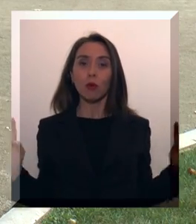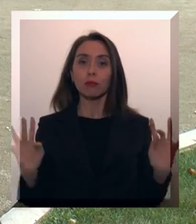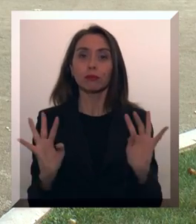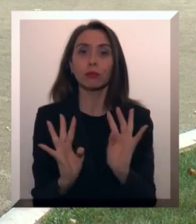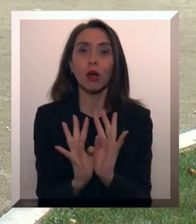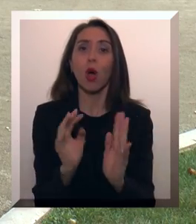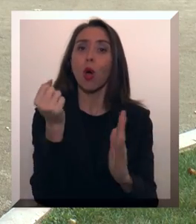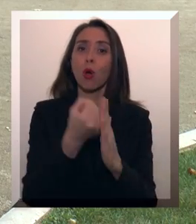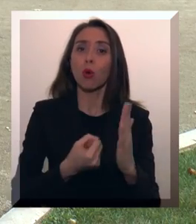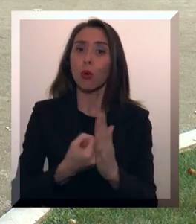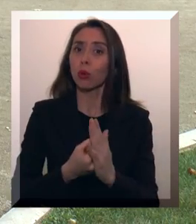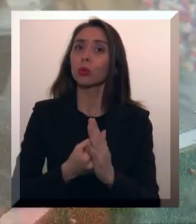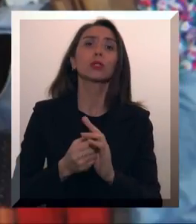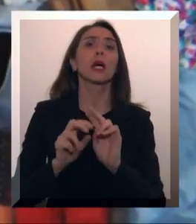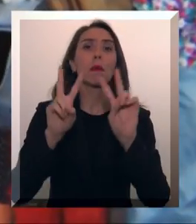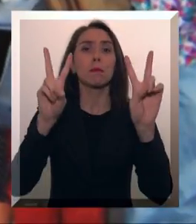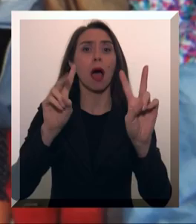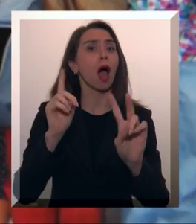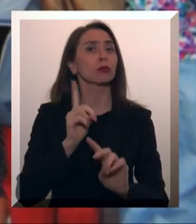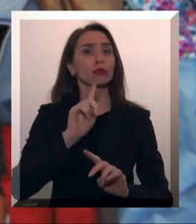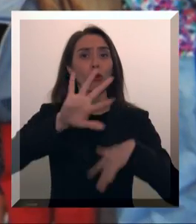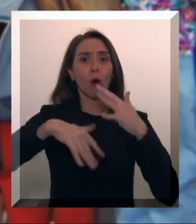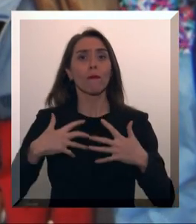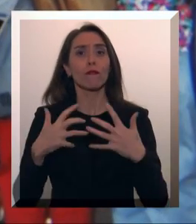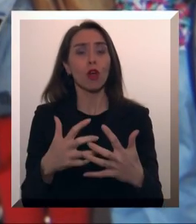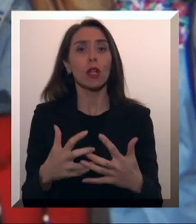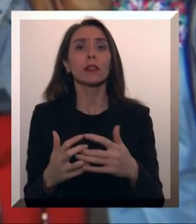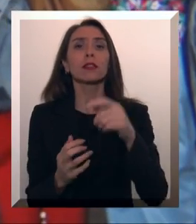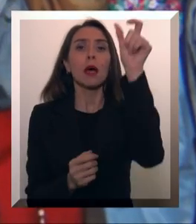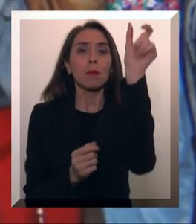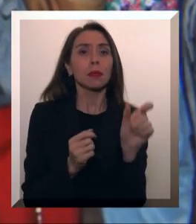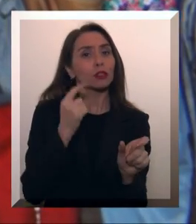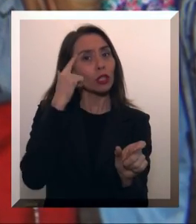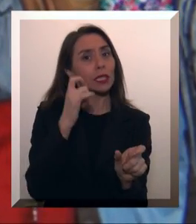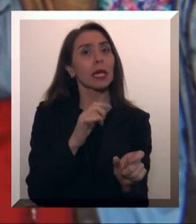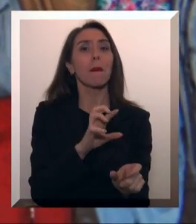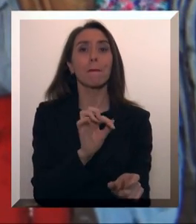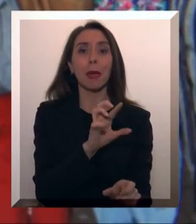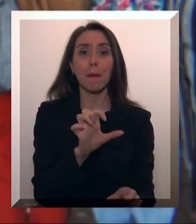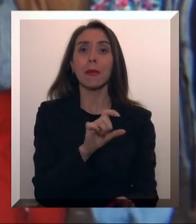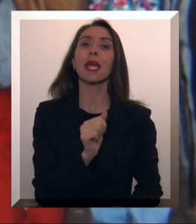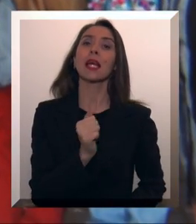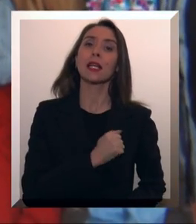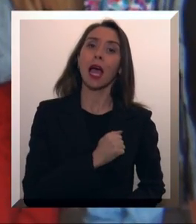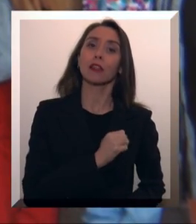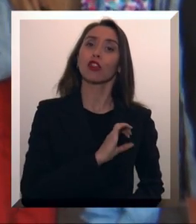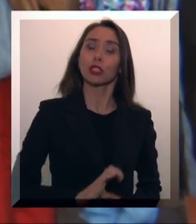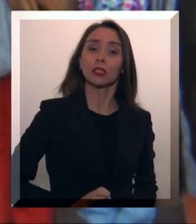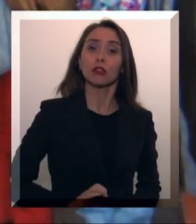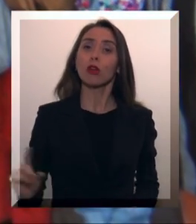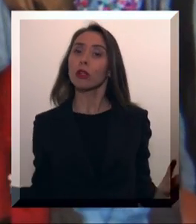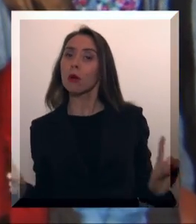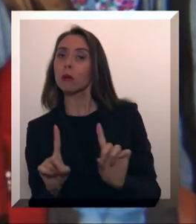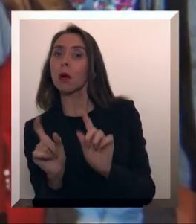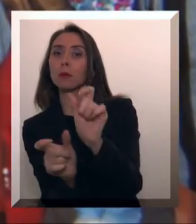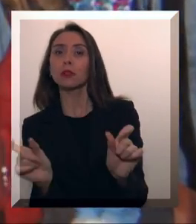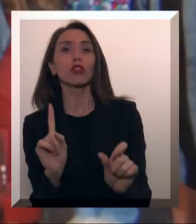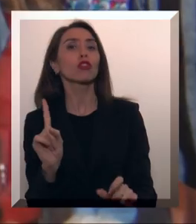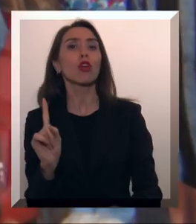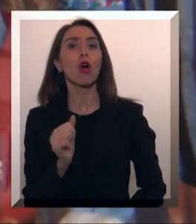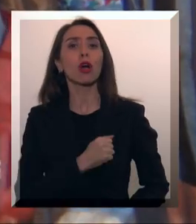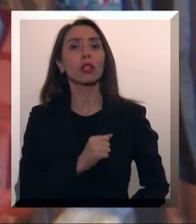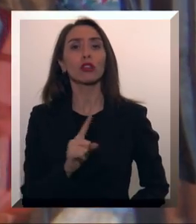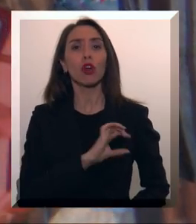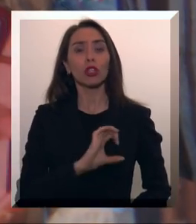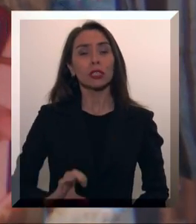en ese espacio de lucha pacífica y no violenta, gente que creía, como Pepe, gente católica, cristiana, y gente que no creía, gente